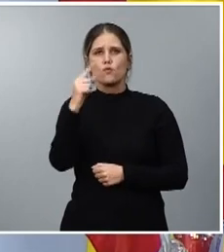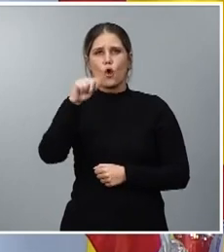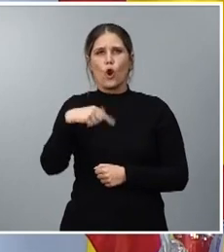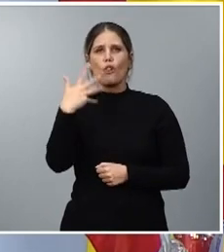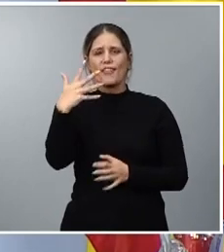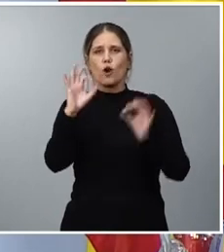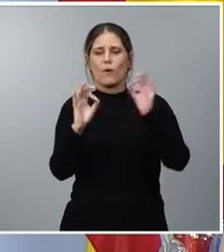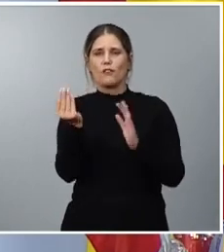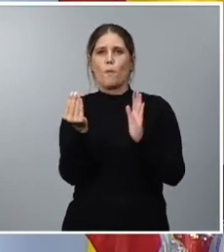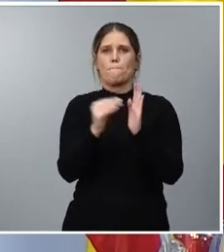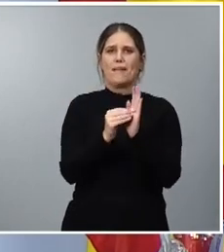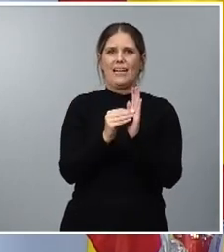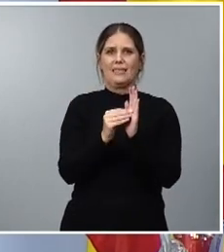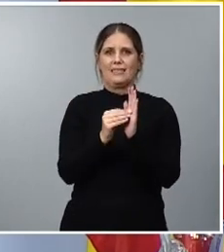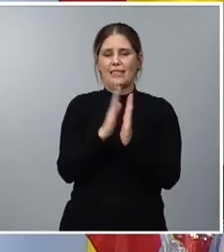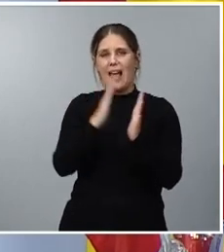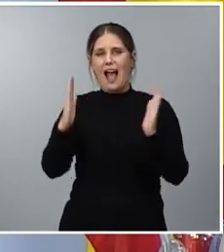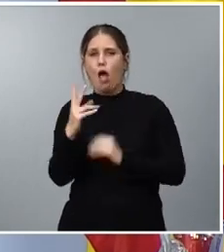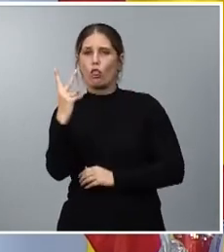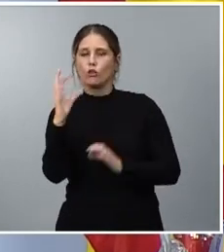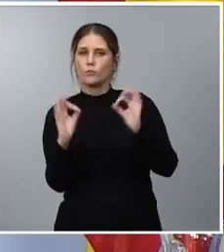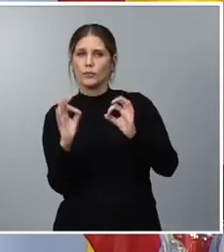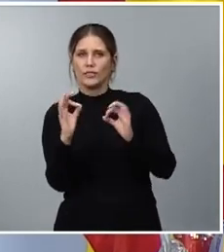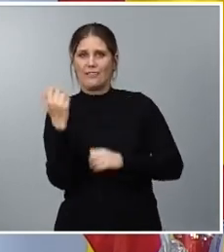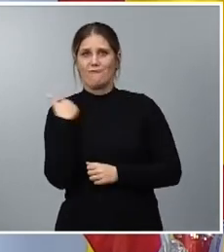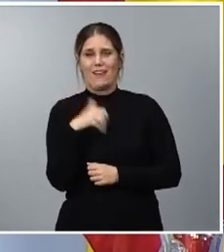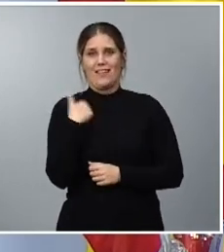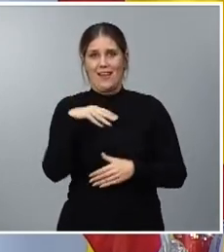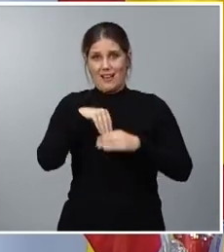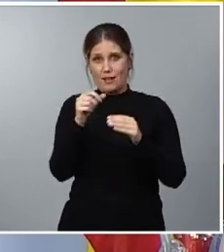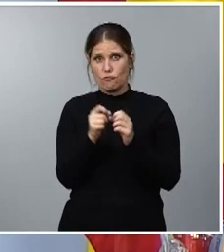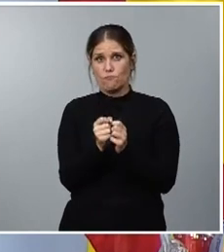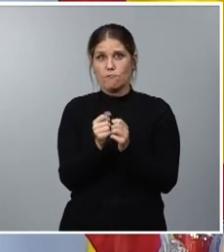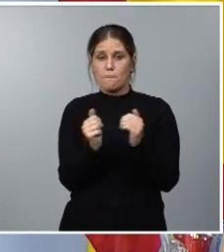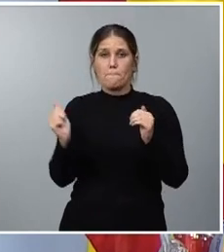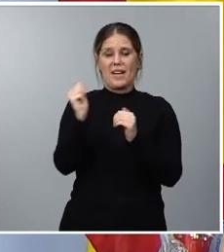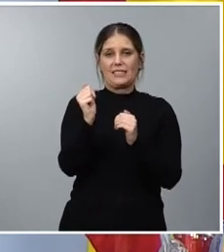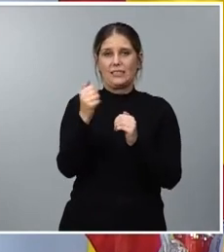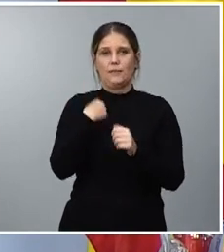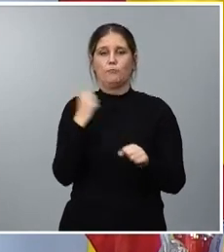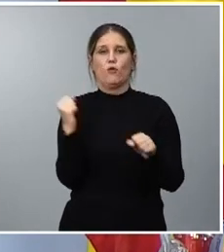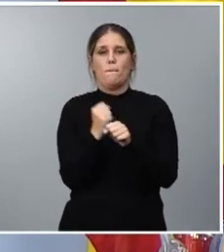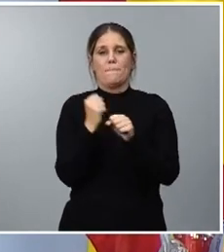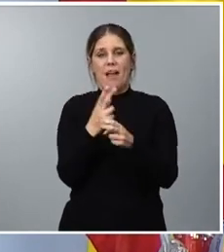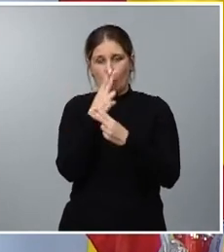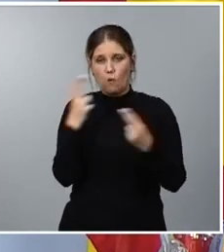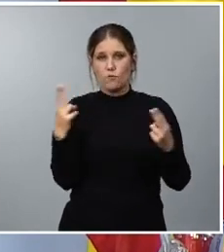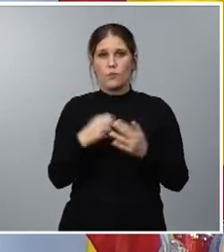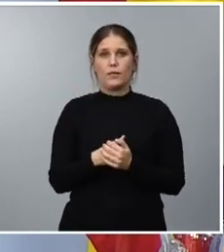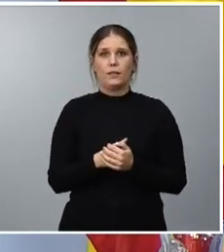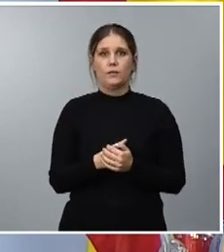adicional al 2% que ya habían registrado como subida los empleados públicos y por tanto dando